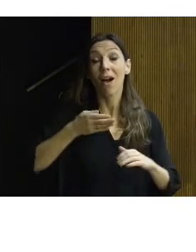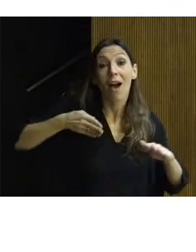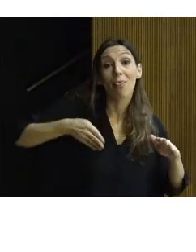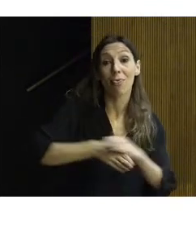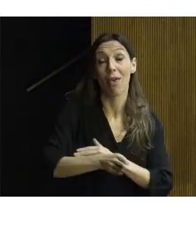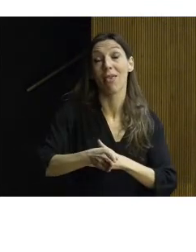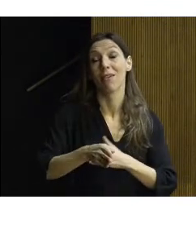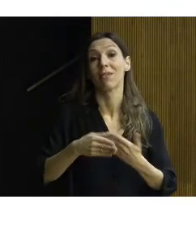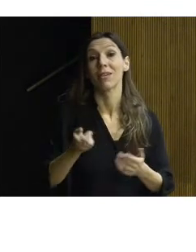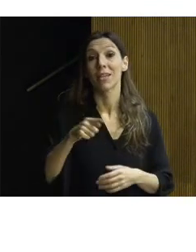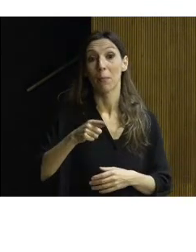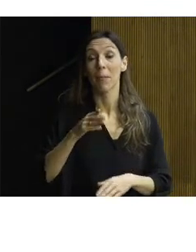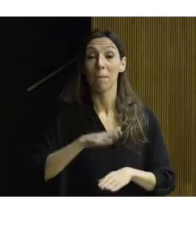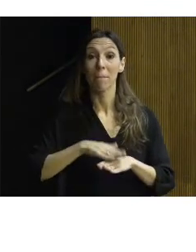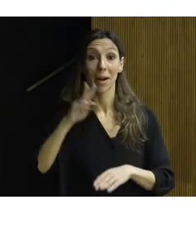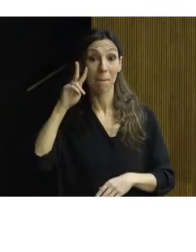acceder a las vistas.